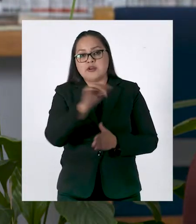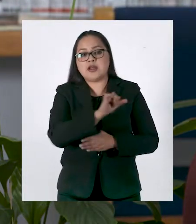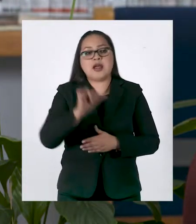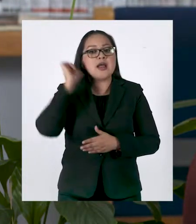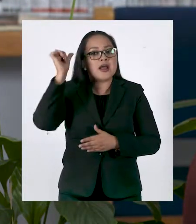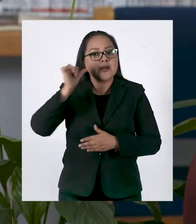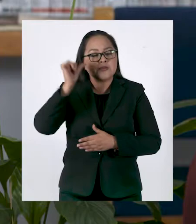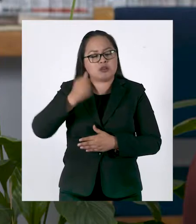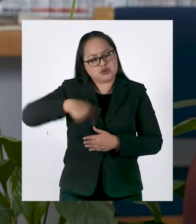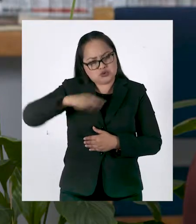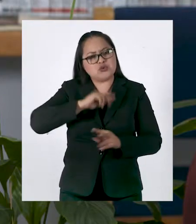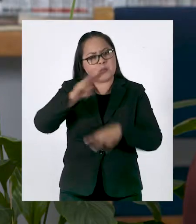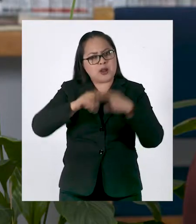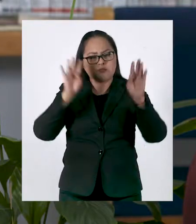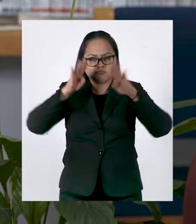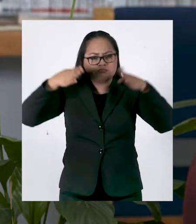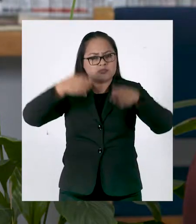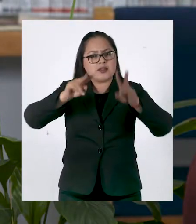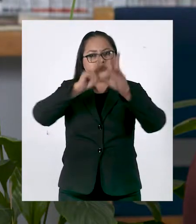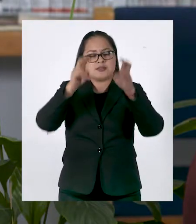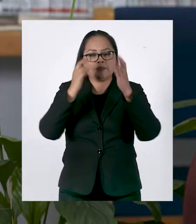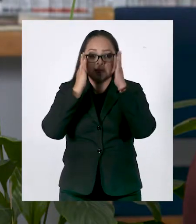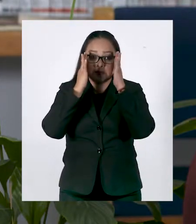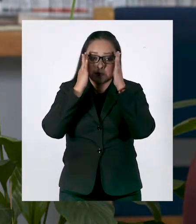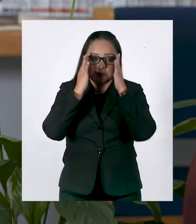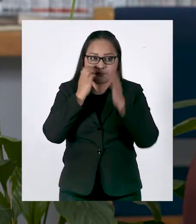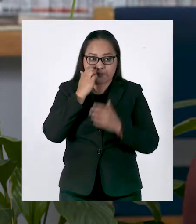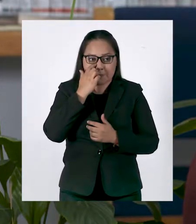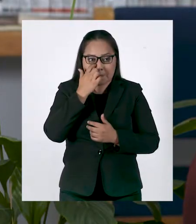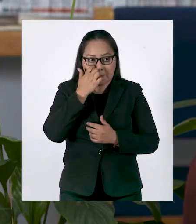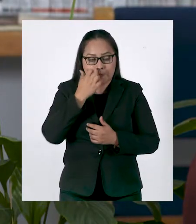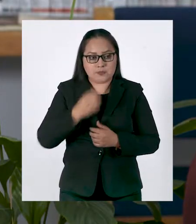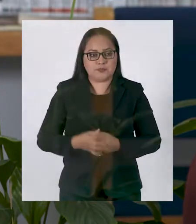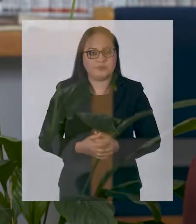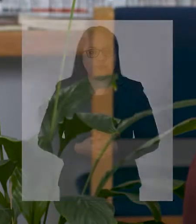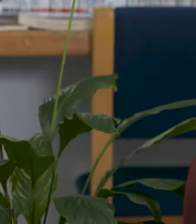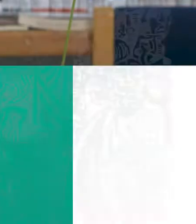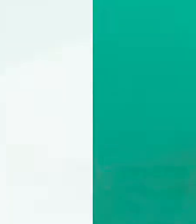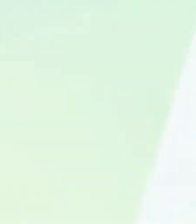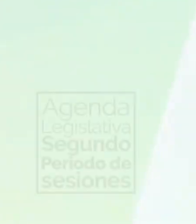encuentro social creemos que debemos de hacer en este periodo y vamos a trabajar en esto.